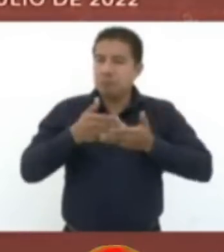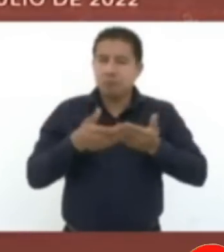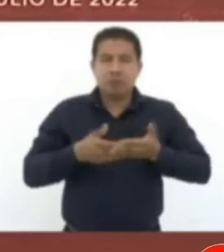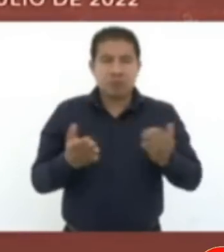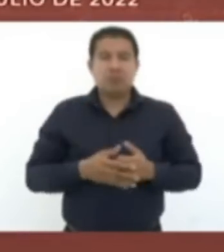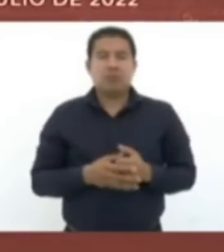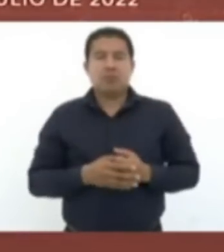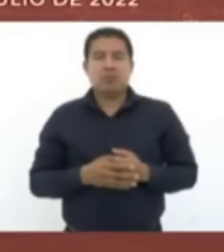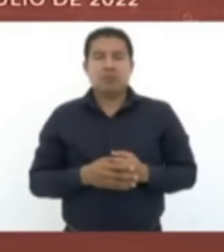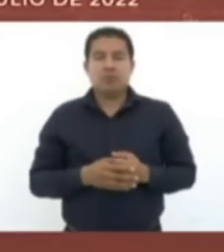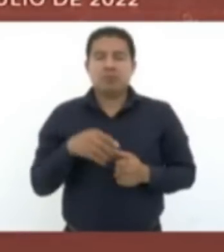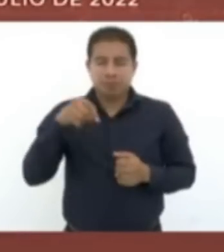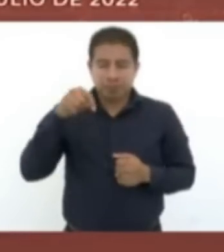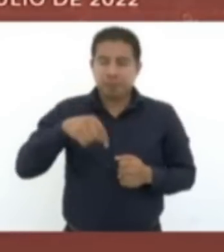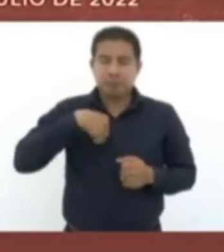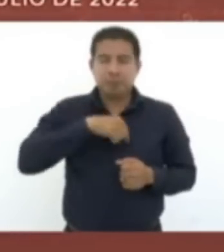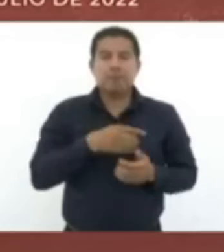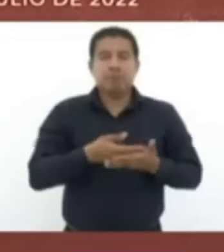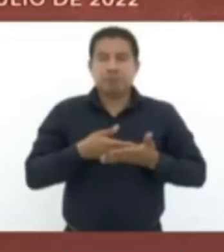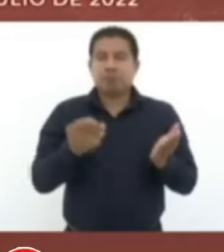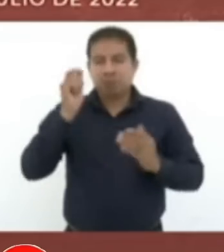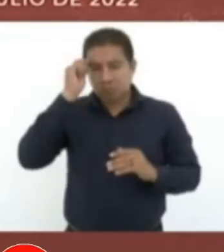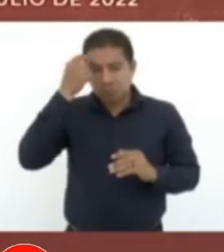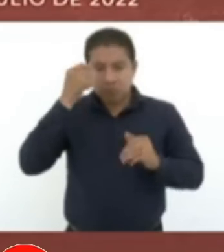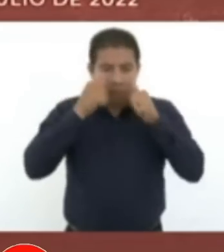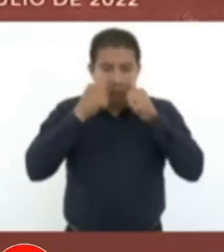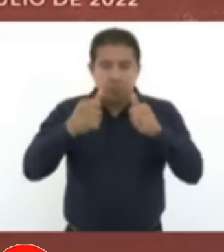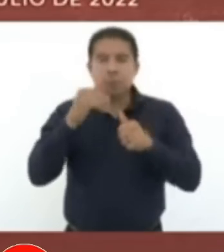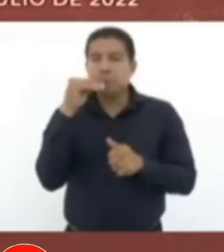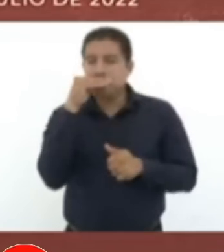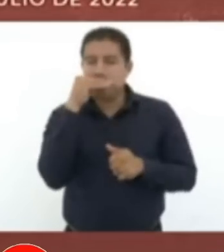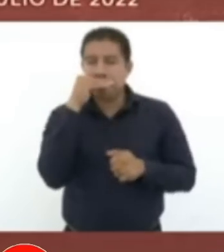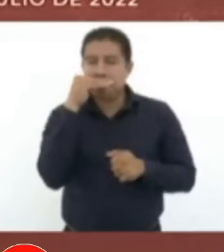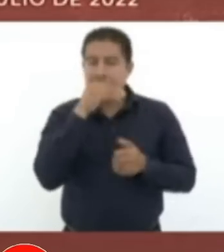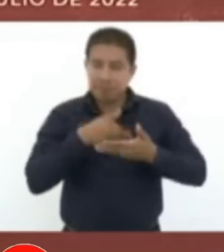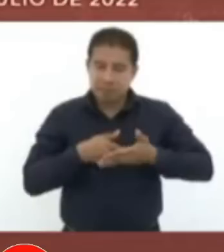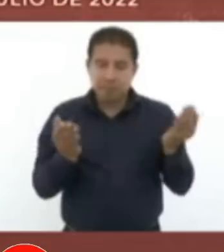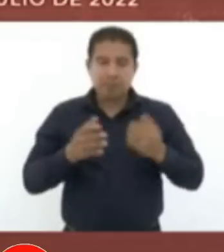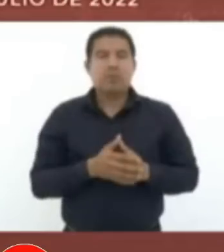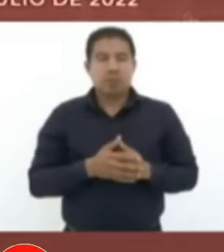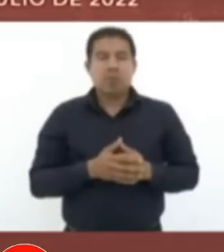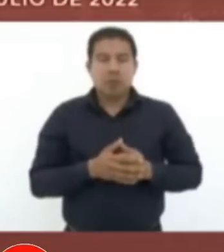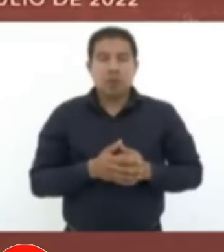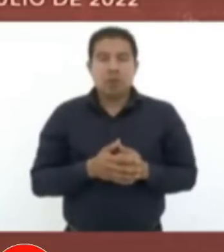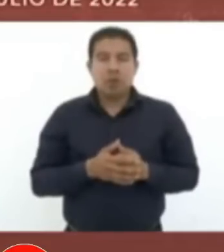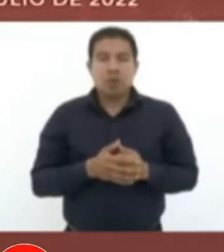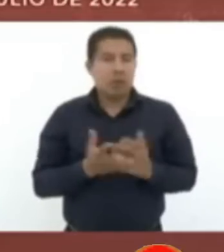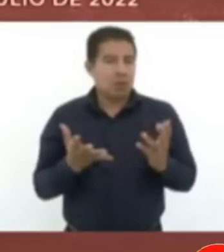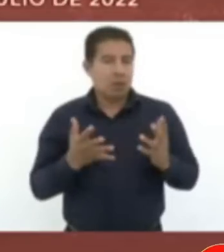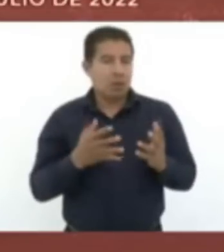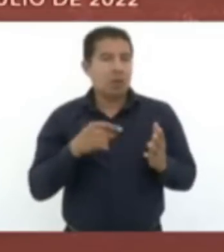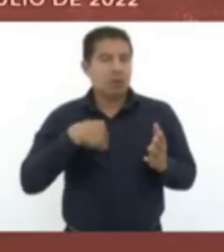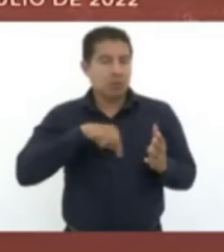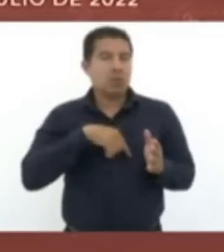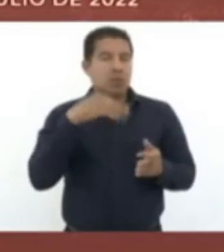Y se dé el servicio de manera gratuita. Ahí tenemos un